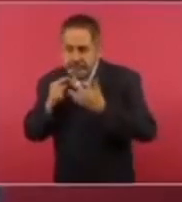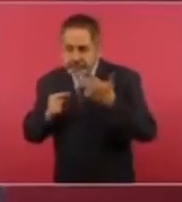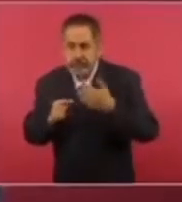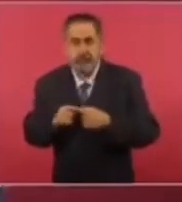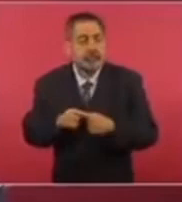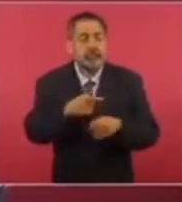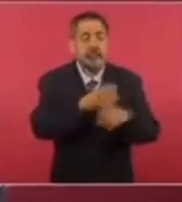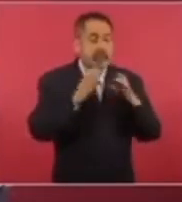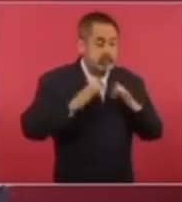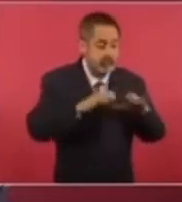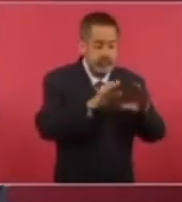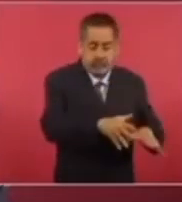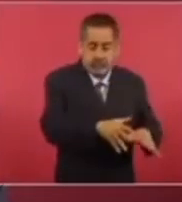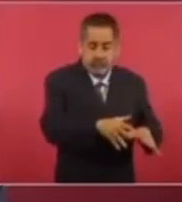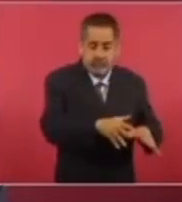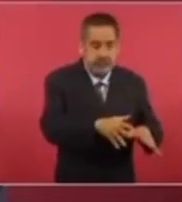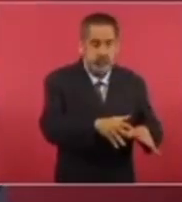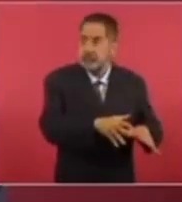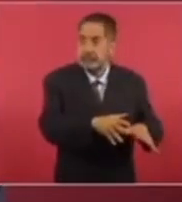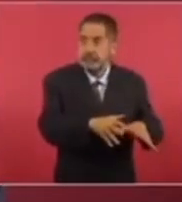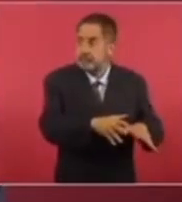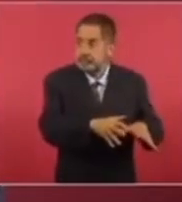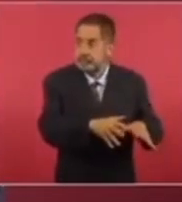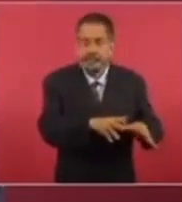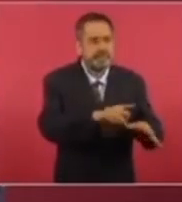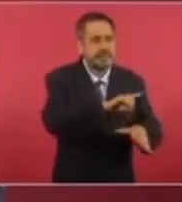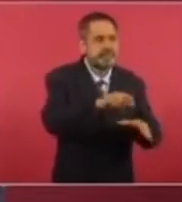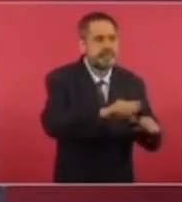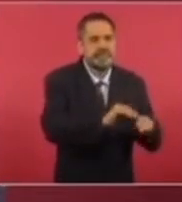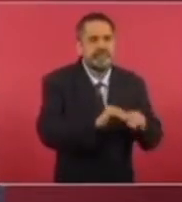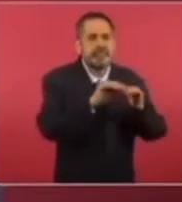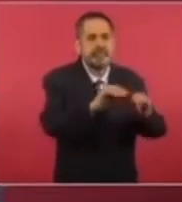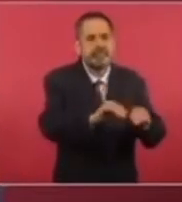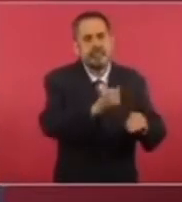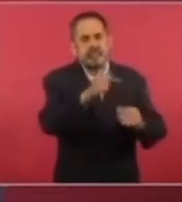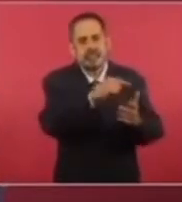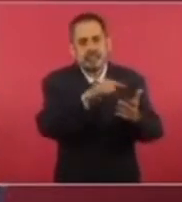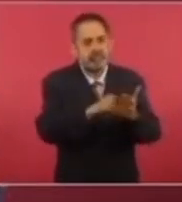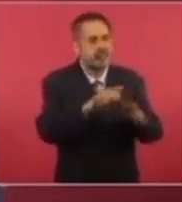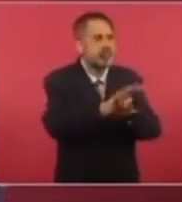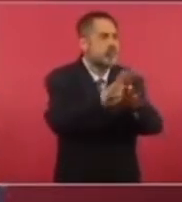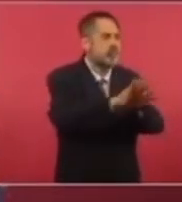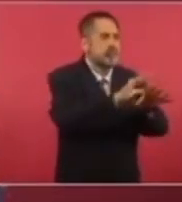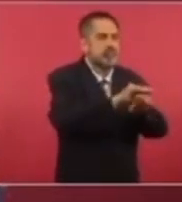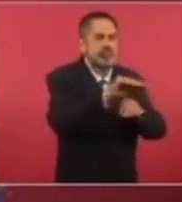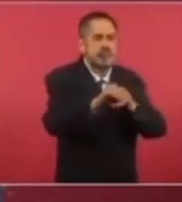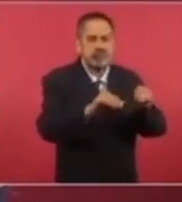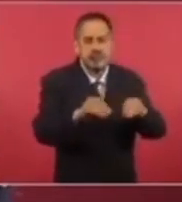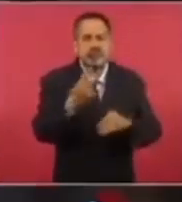restos a otro lugar después de la noche de la desaparición. Son los temas que estamos nosotros analizando.